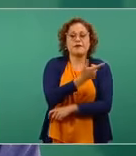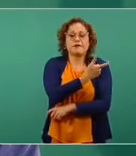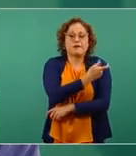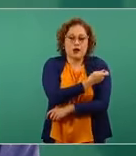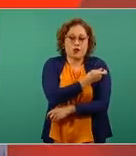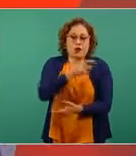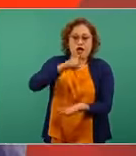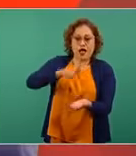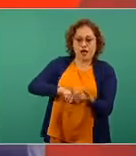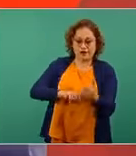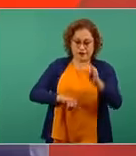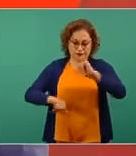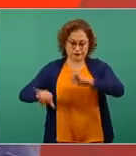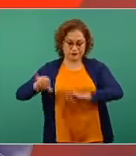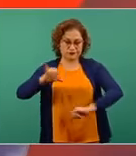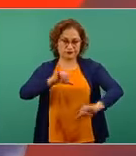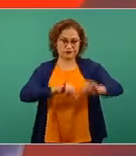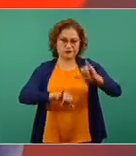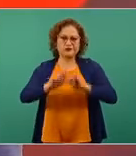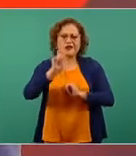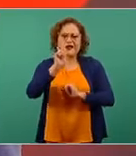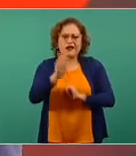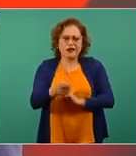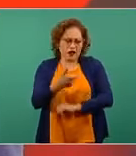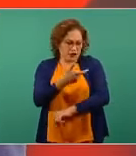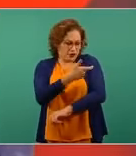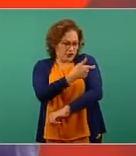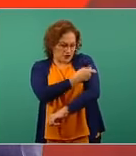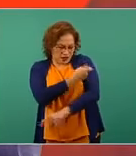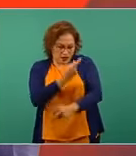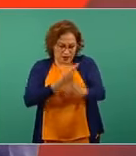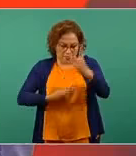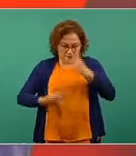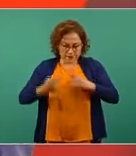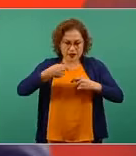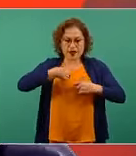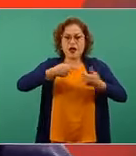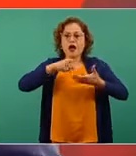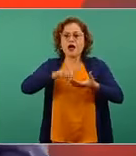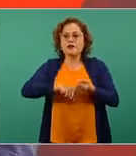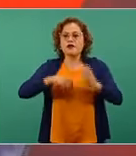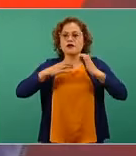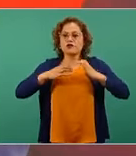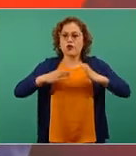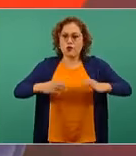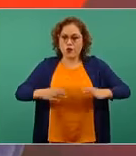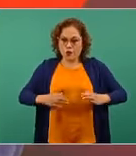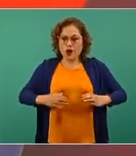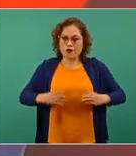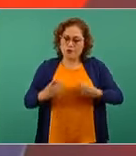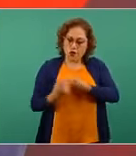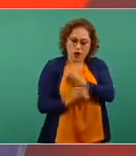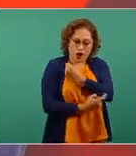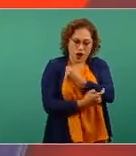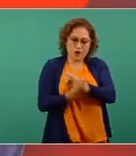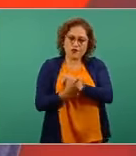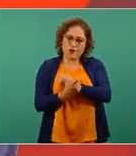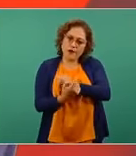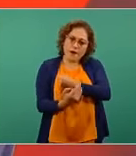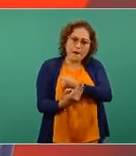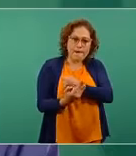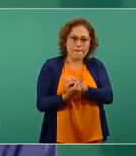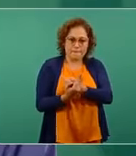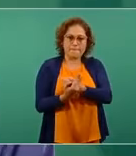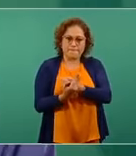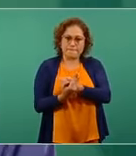que las personas desarrollen una respuesta inmune, esto quiere decir una respuesta de protección contra